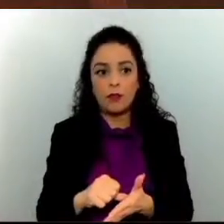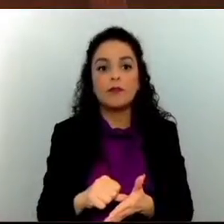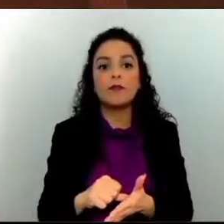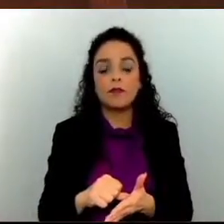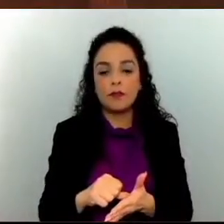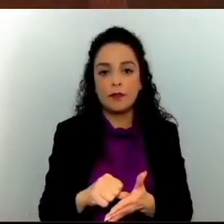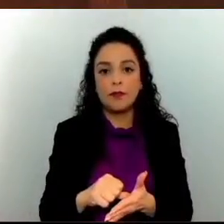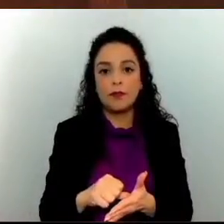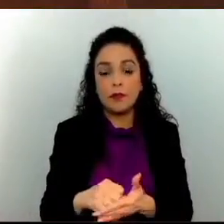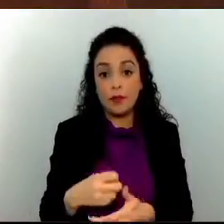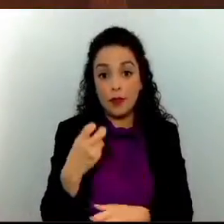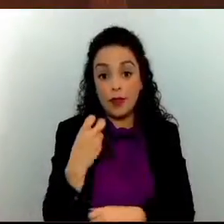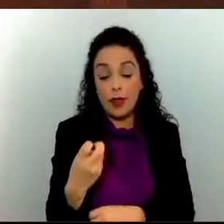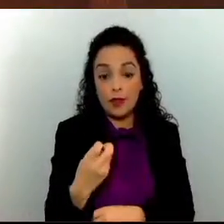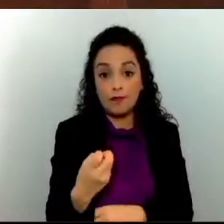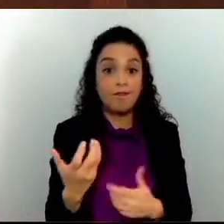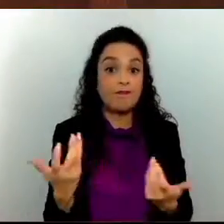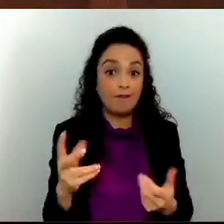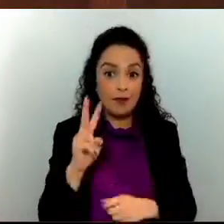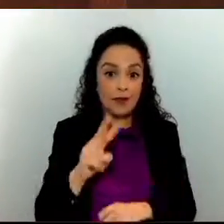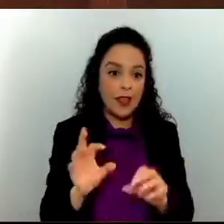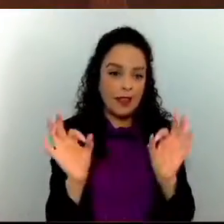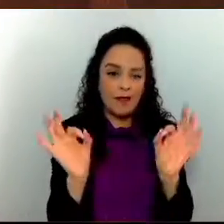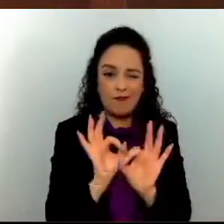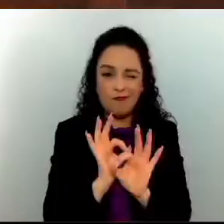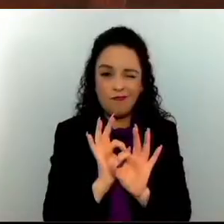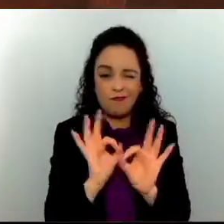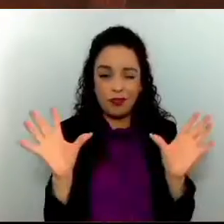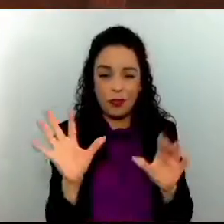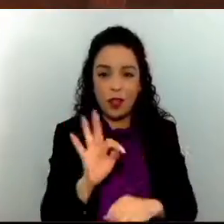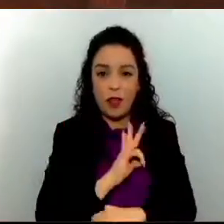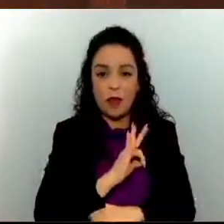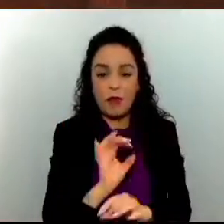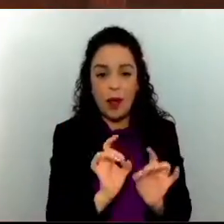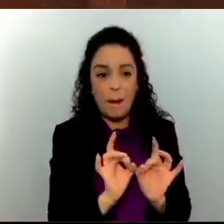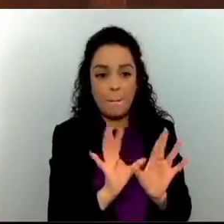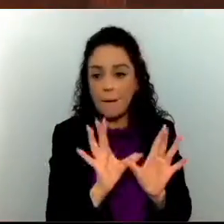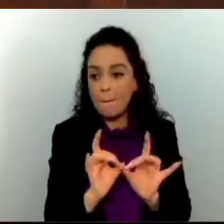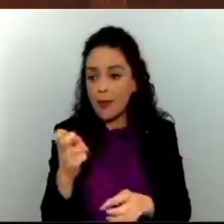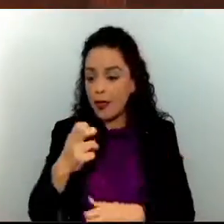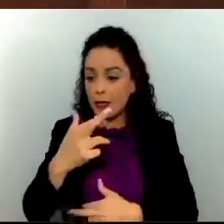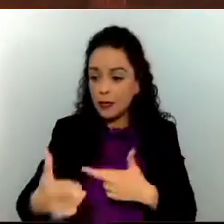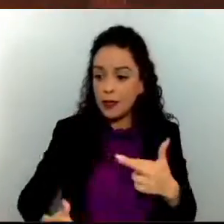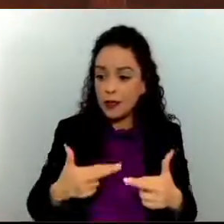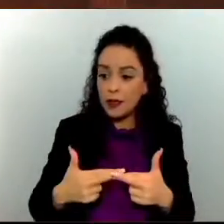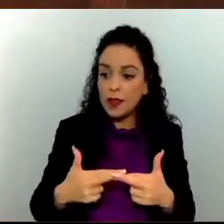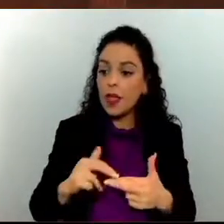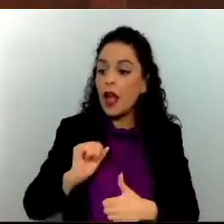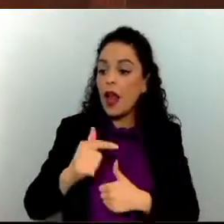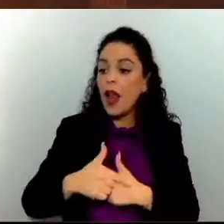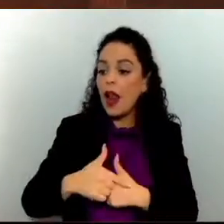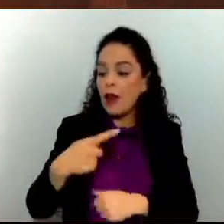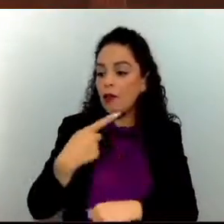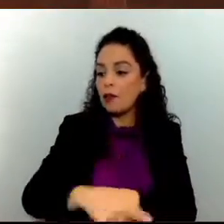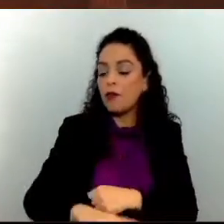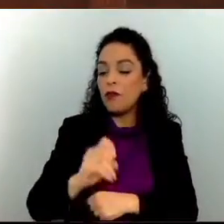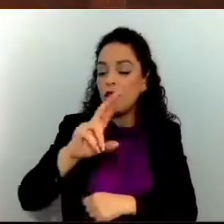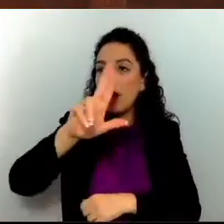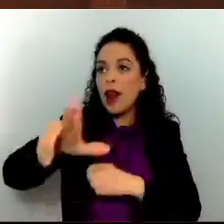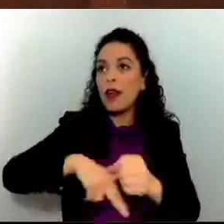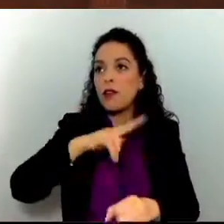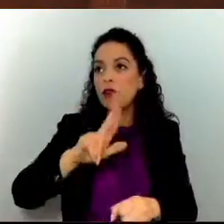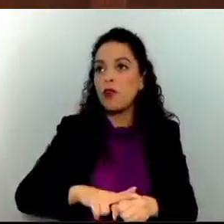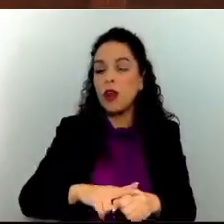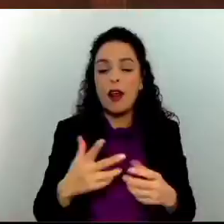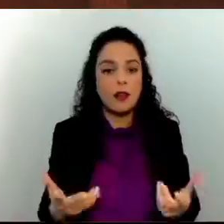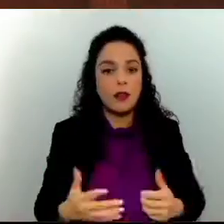sensiblemente vulnerable y susceptible a estas regiones a los agentes perturbadores y